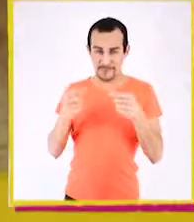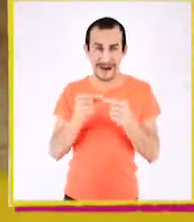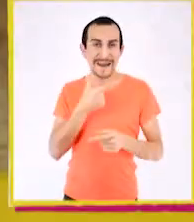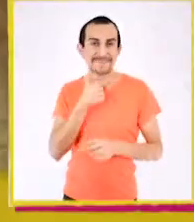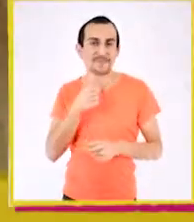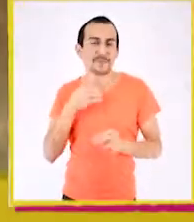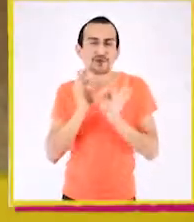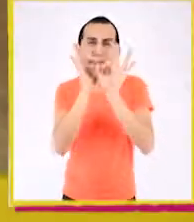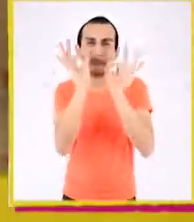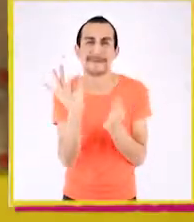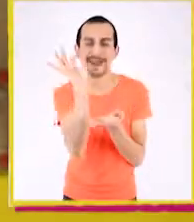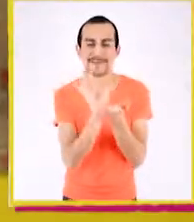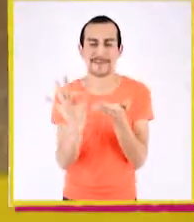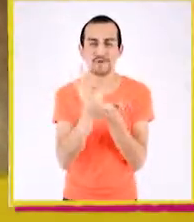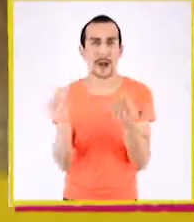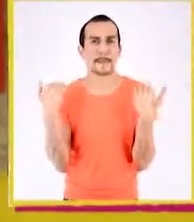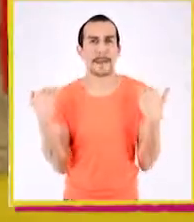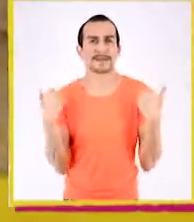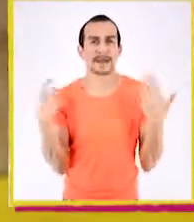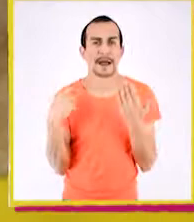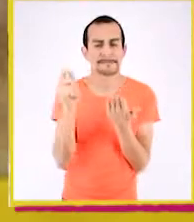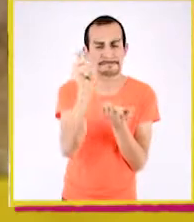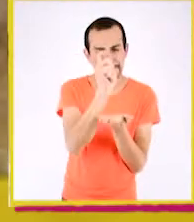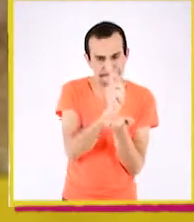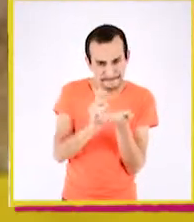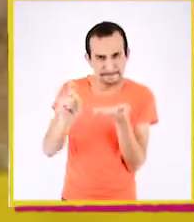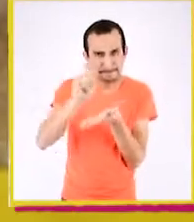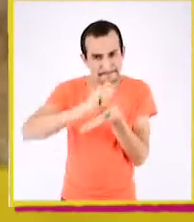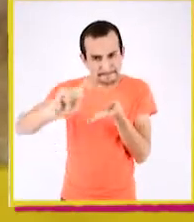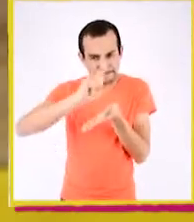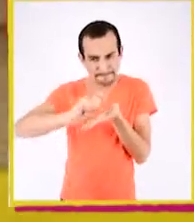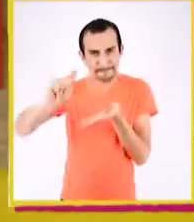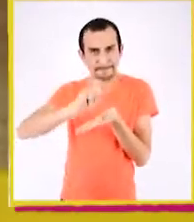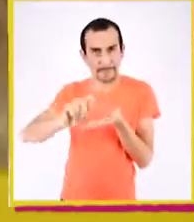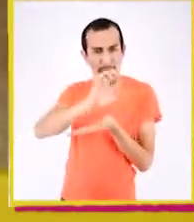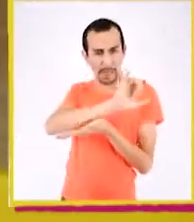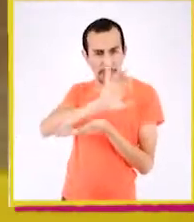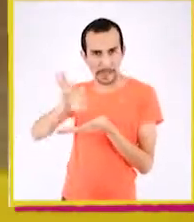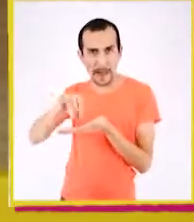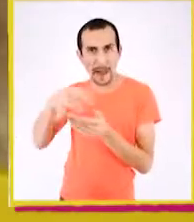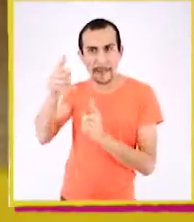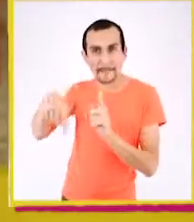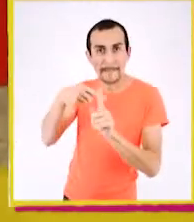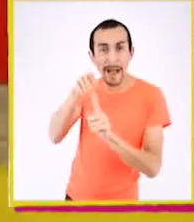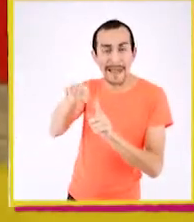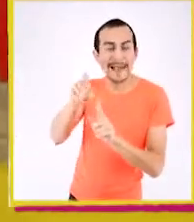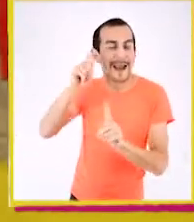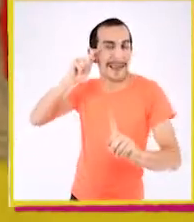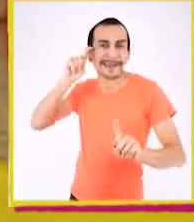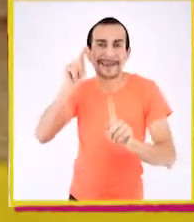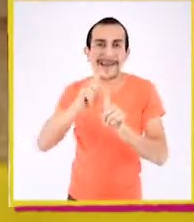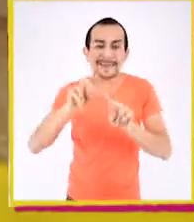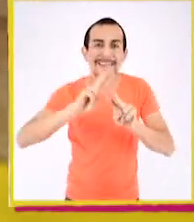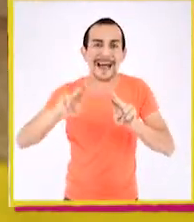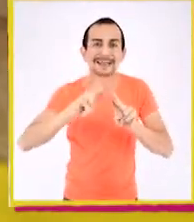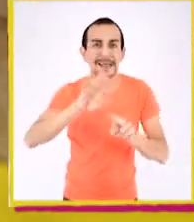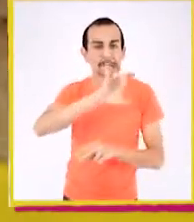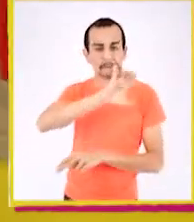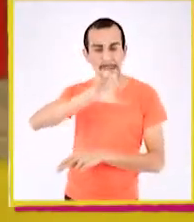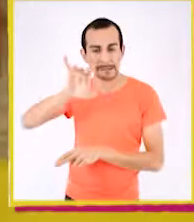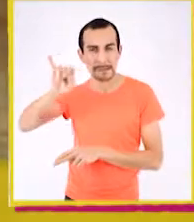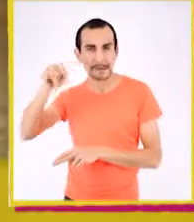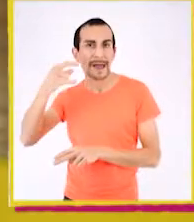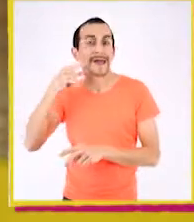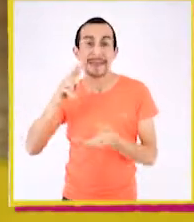Porque son perfectas para dibujar y practicar la escritura. Sí, es que además ella es muy creativa y le encanta hacer